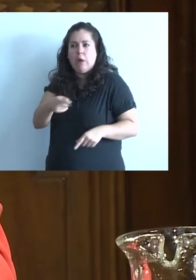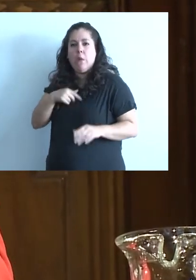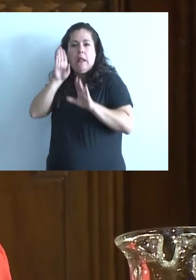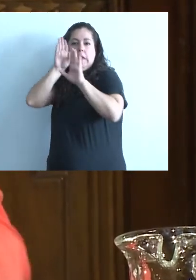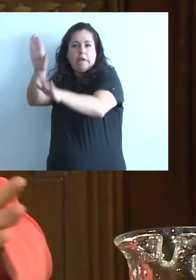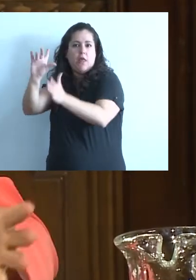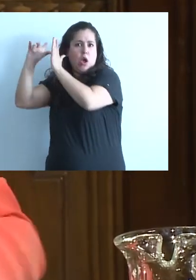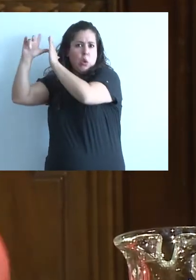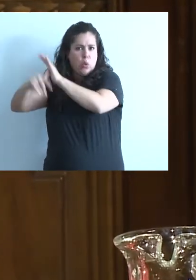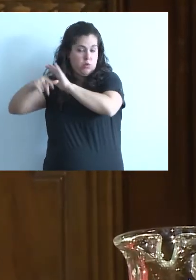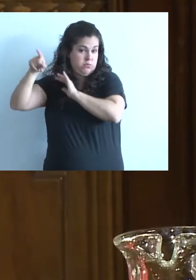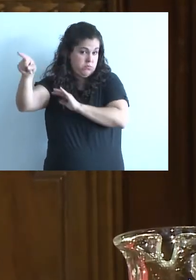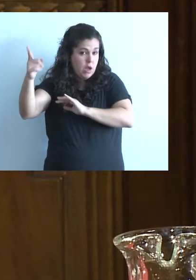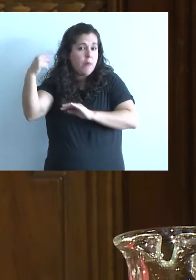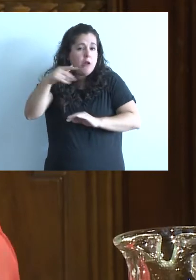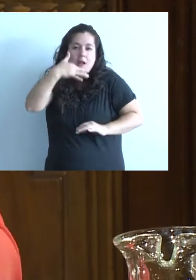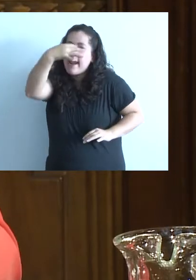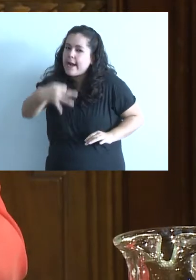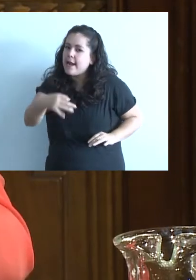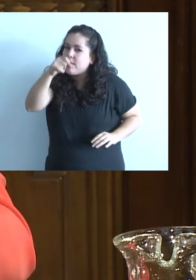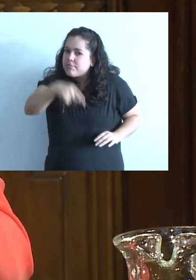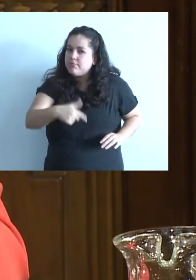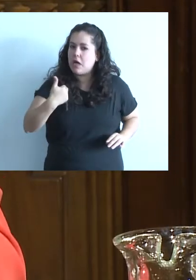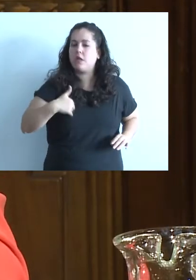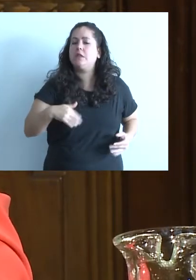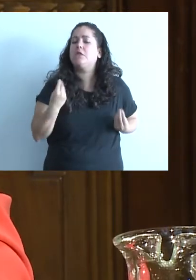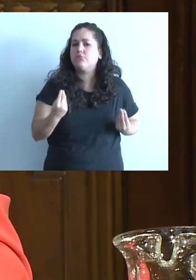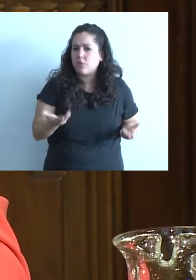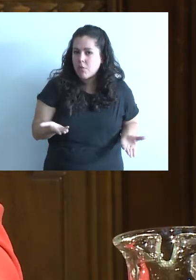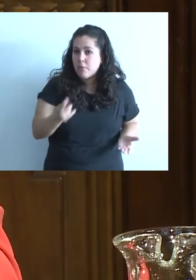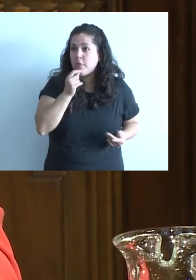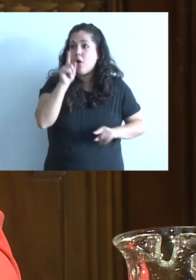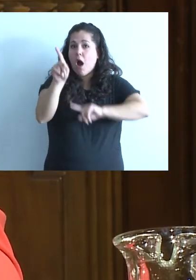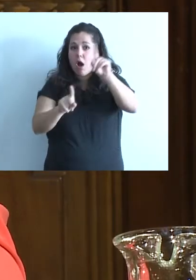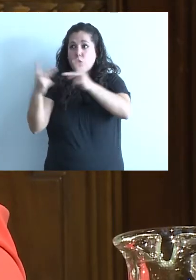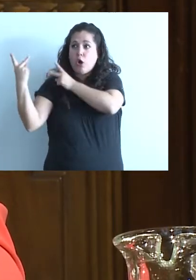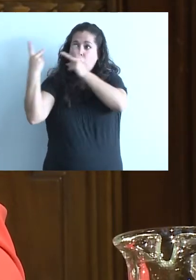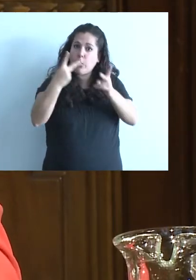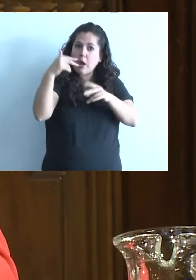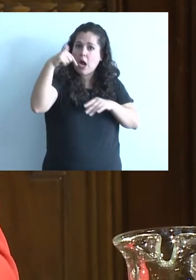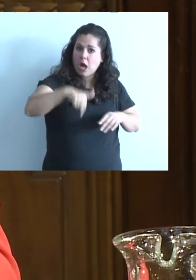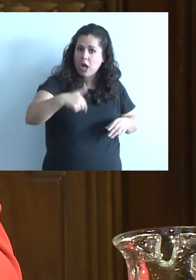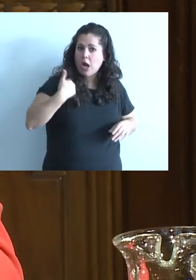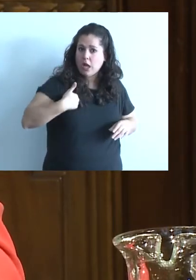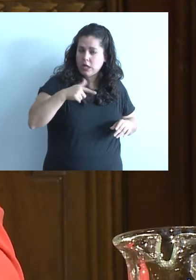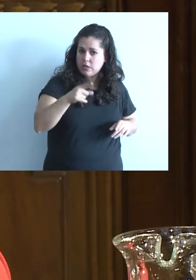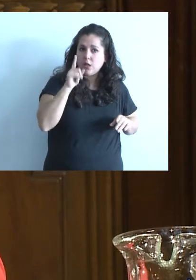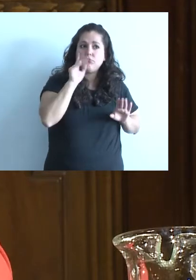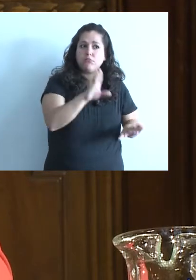se arreglan con poco dinero para quedarse el máximo de tiempo. Ahora, ¿cuál es la realidad en la Argentina? Aquellos que eligen como destino